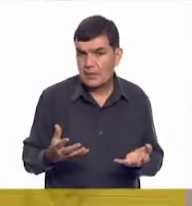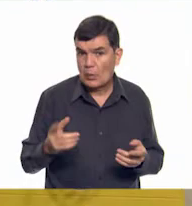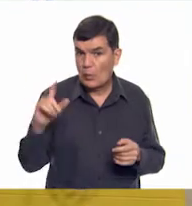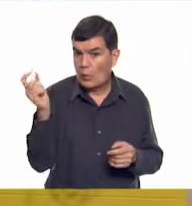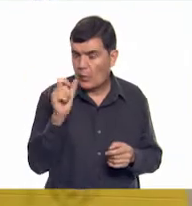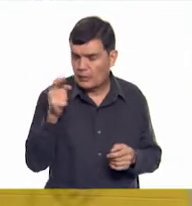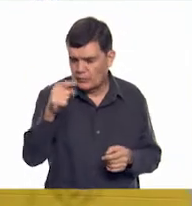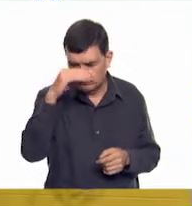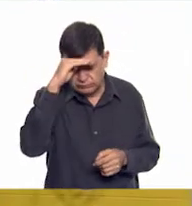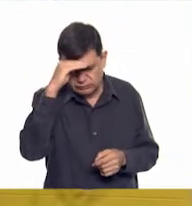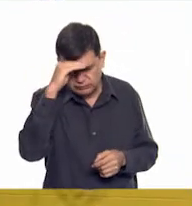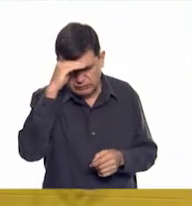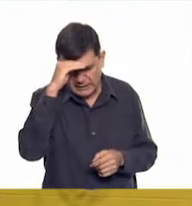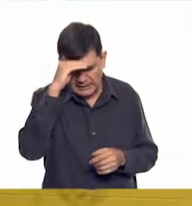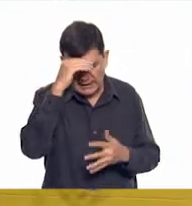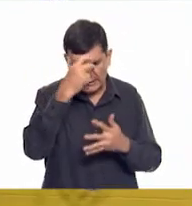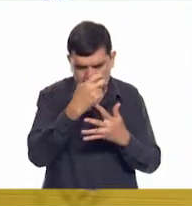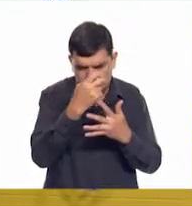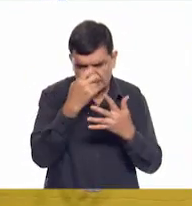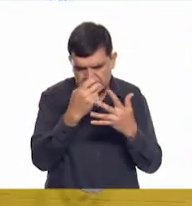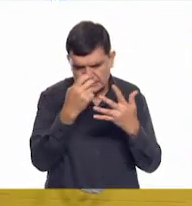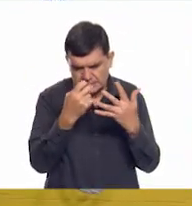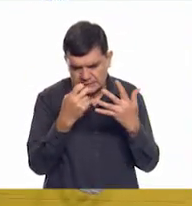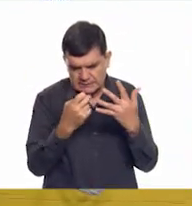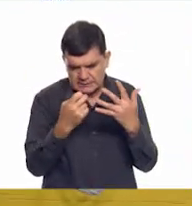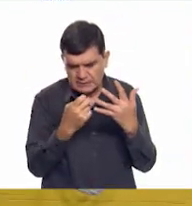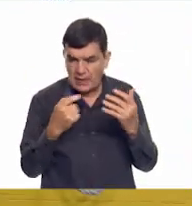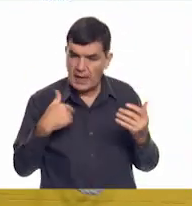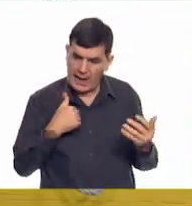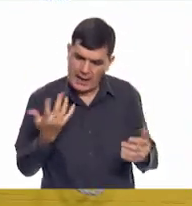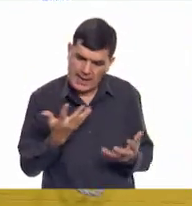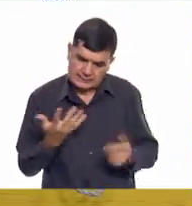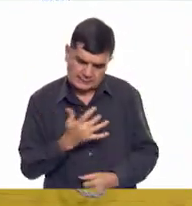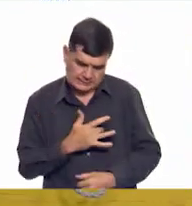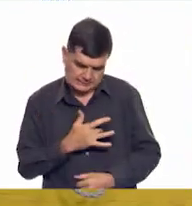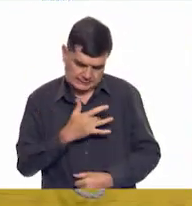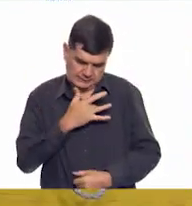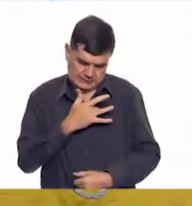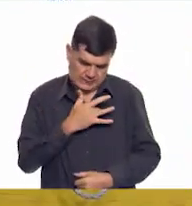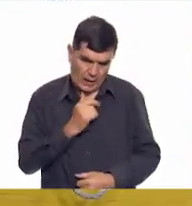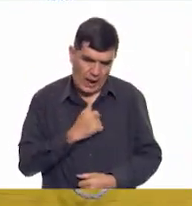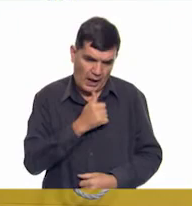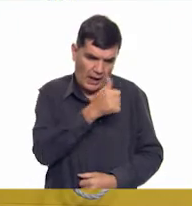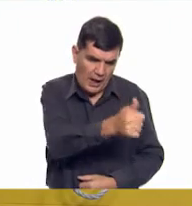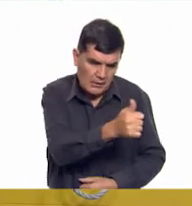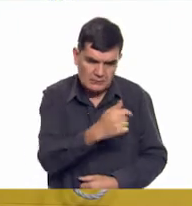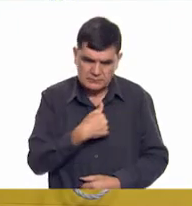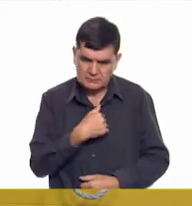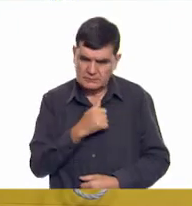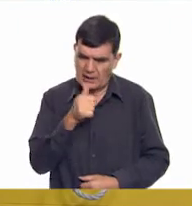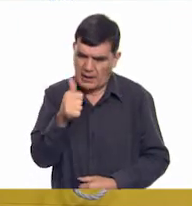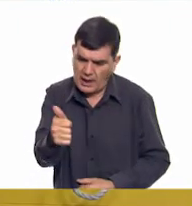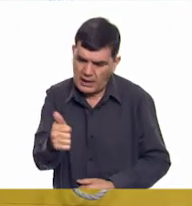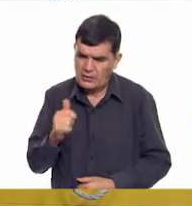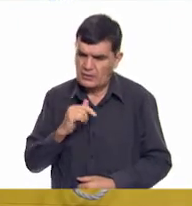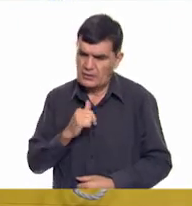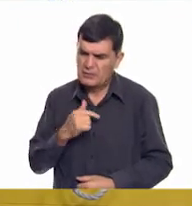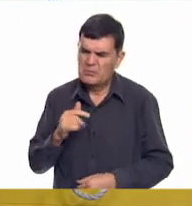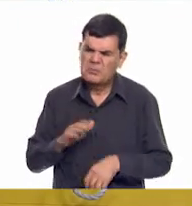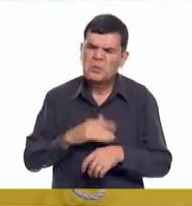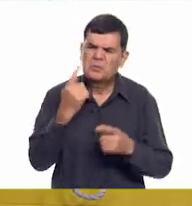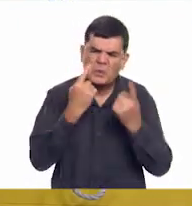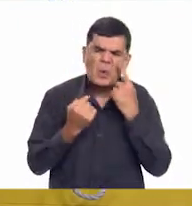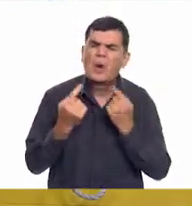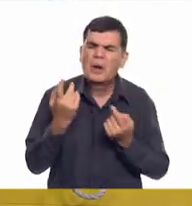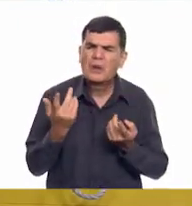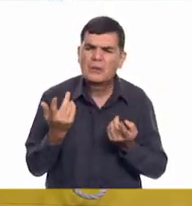Cuando reflexionamos sobre todo esto, creamos los sentimientos hacia algo o a alguien. Es decir, ¿por qué lloramos?